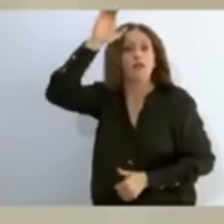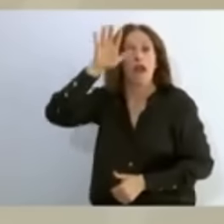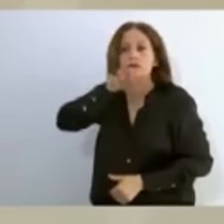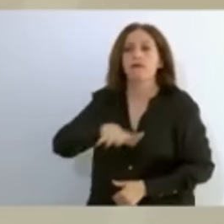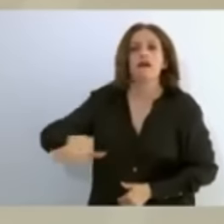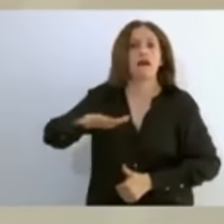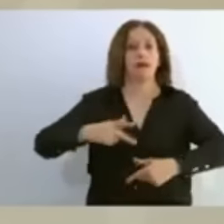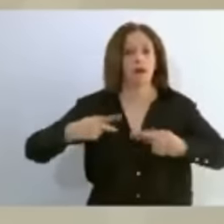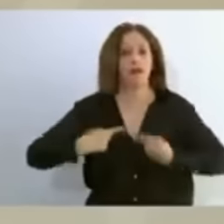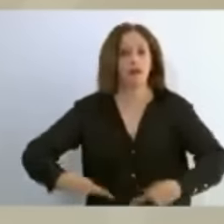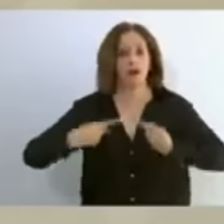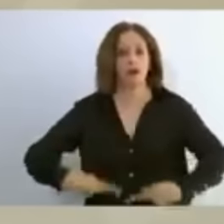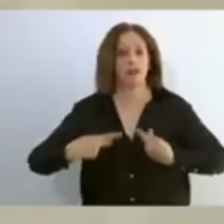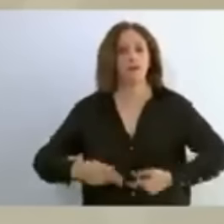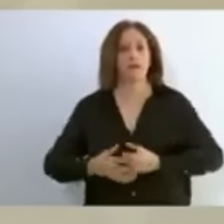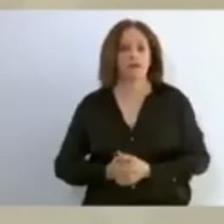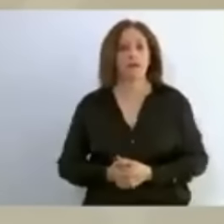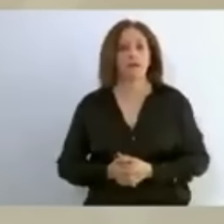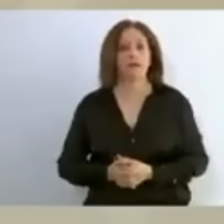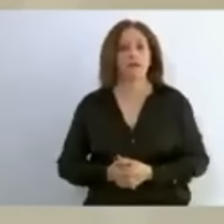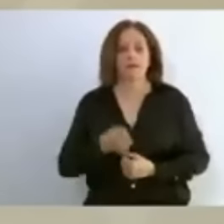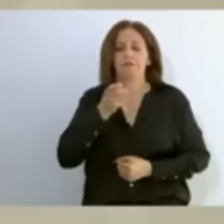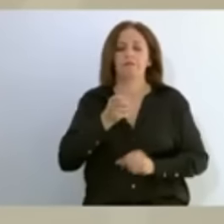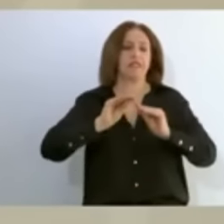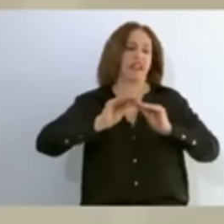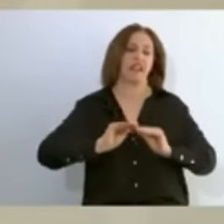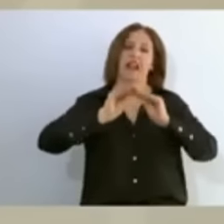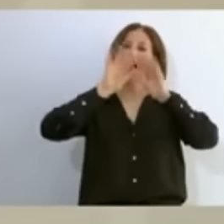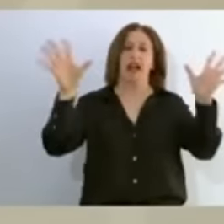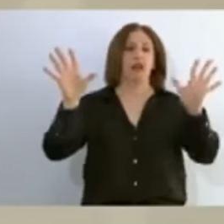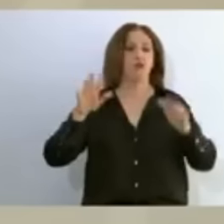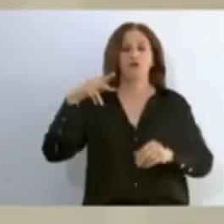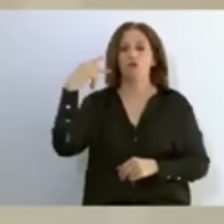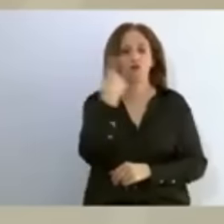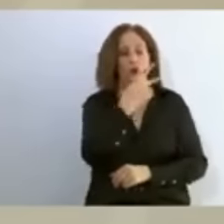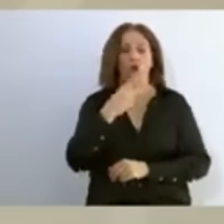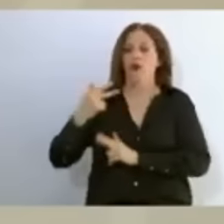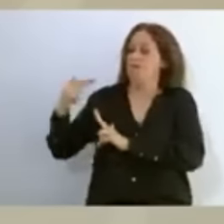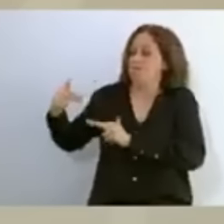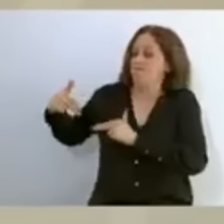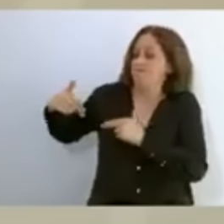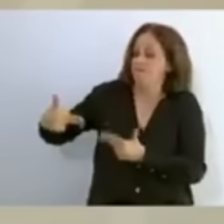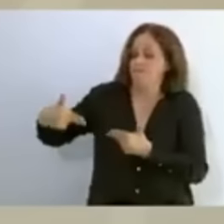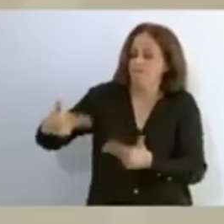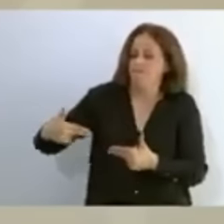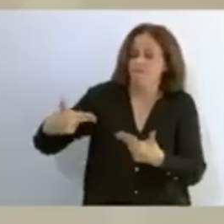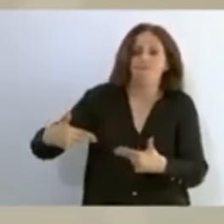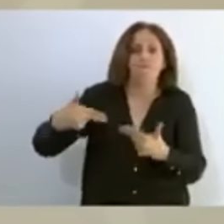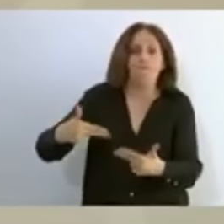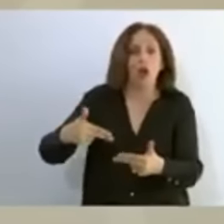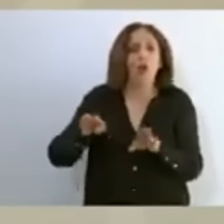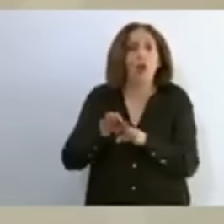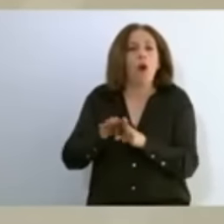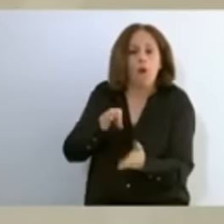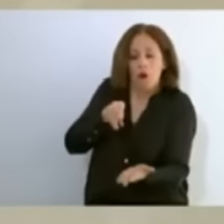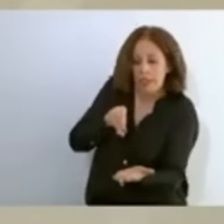muchas otras cosas más, queda claro y transparente el legado sembrado con la semilla del programa que volvió a ver a los jóvenes